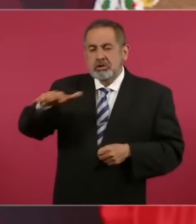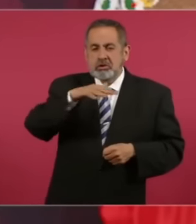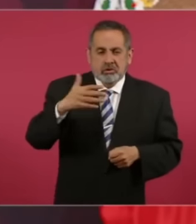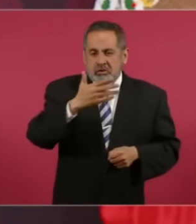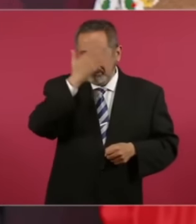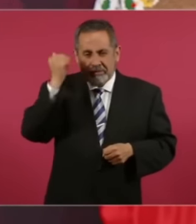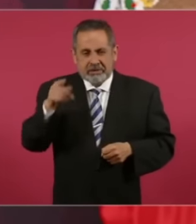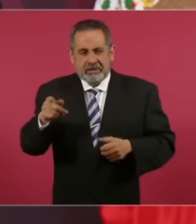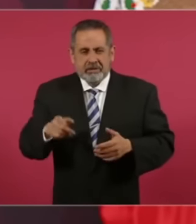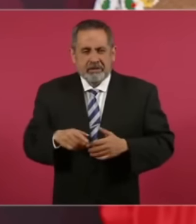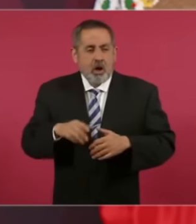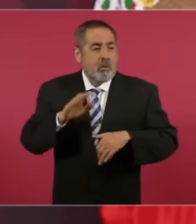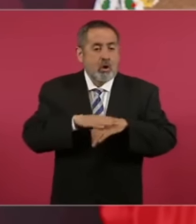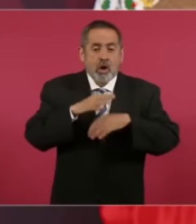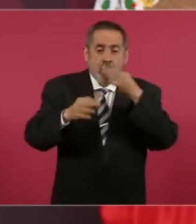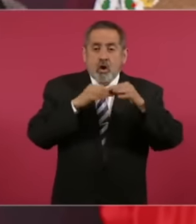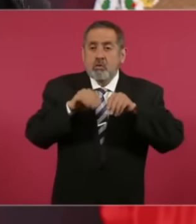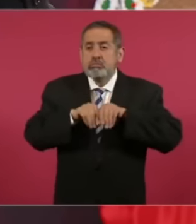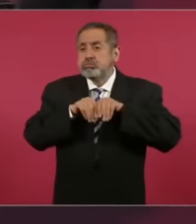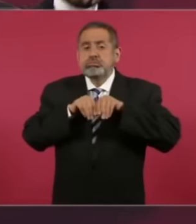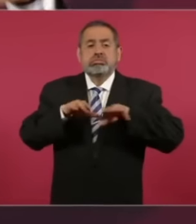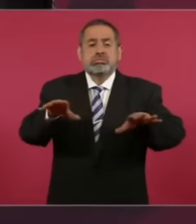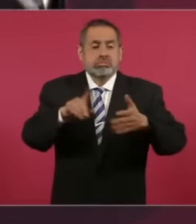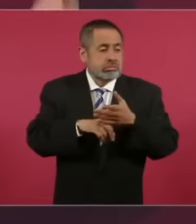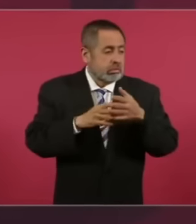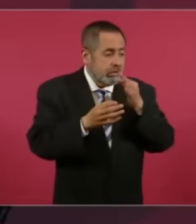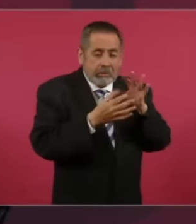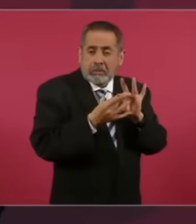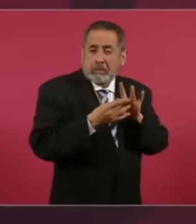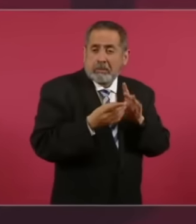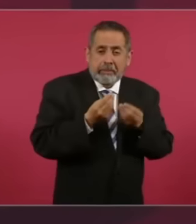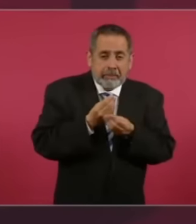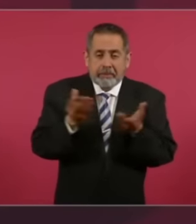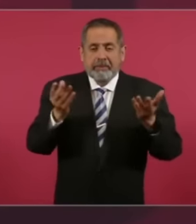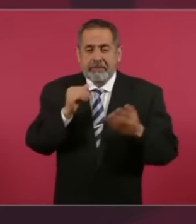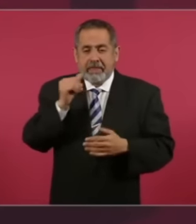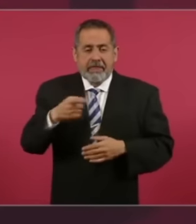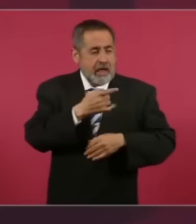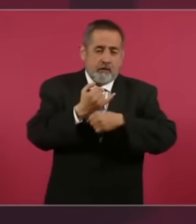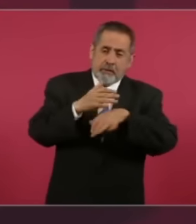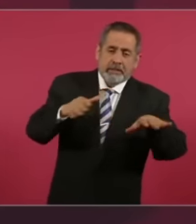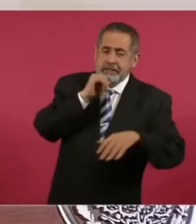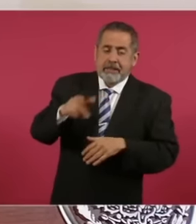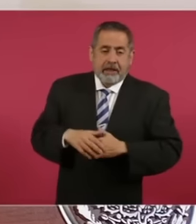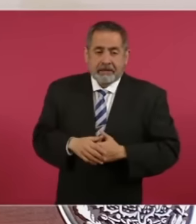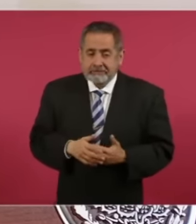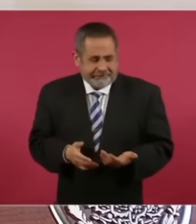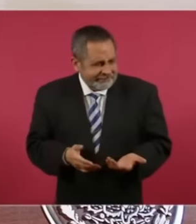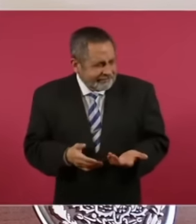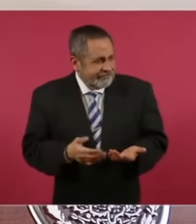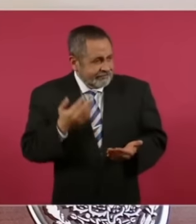Porque no lo sacan los medios de información Pero es